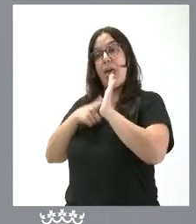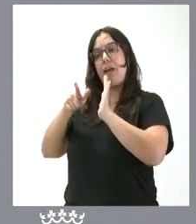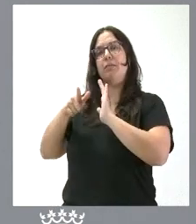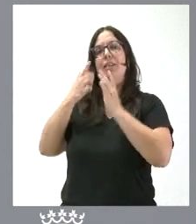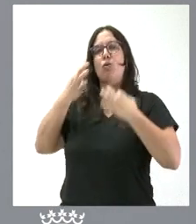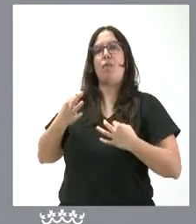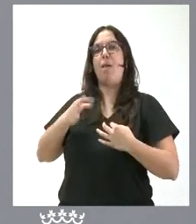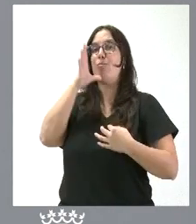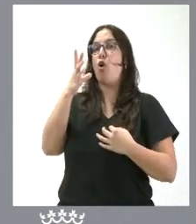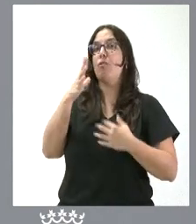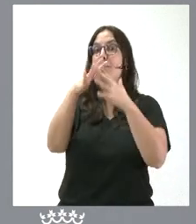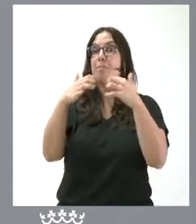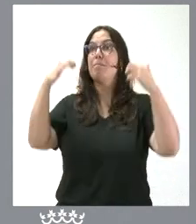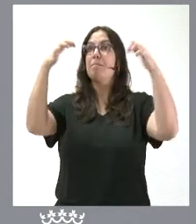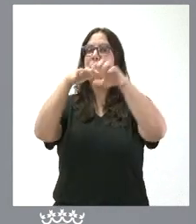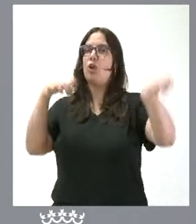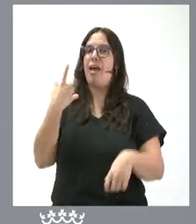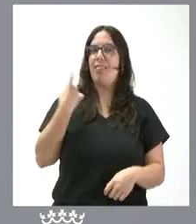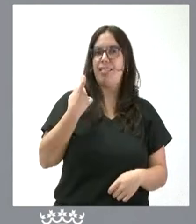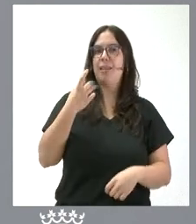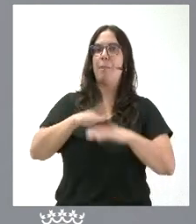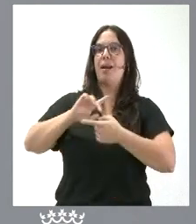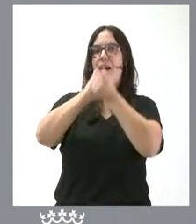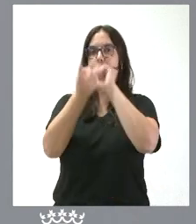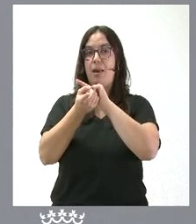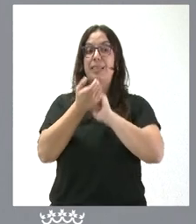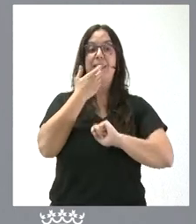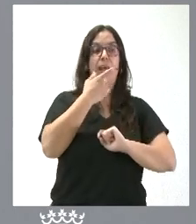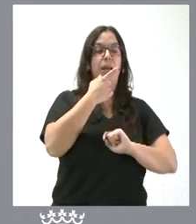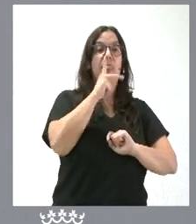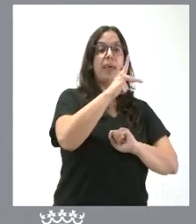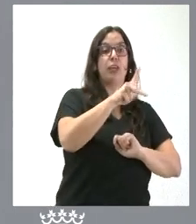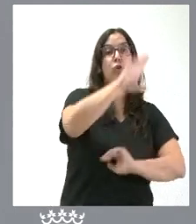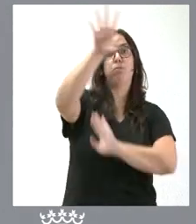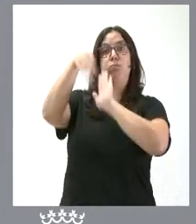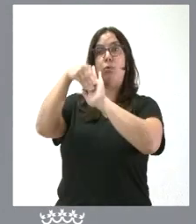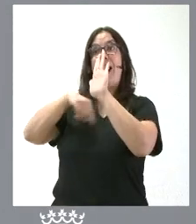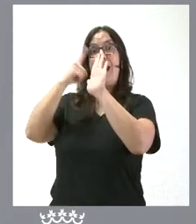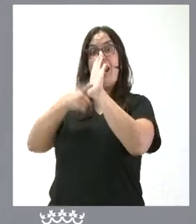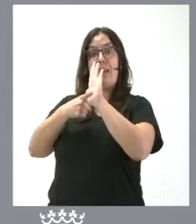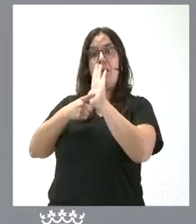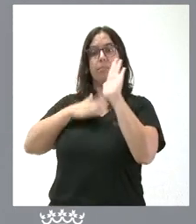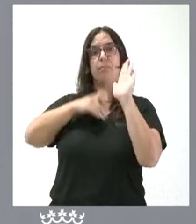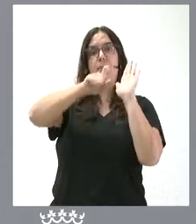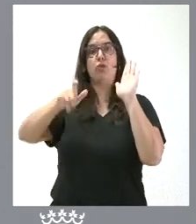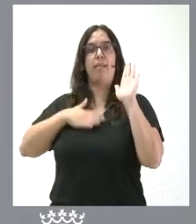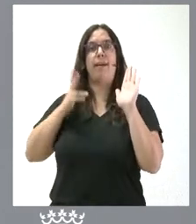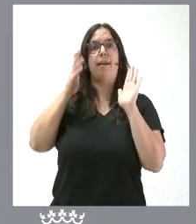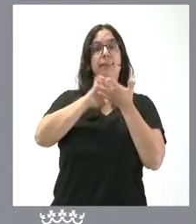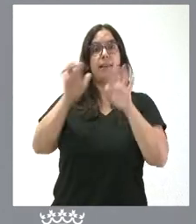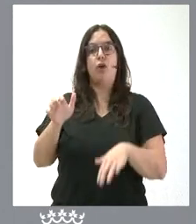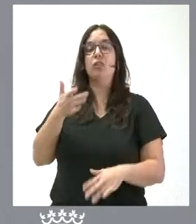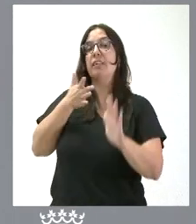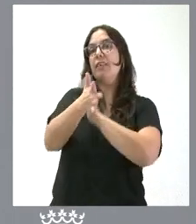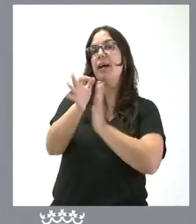una mayoría parlamentaria que lo cambie. Y, por tanto, elevar a rango de ley un derecho que han adquirido los ciudadanos de Castilla y León, tener los mejores servicios